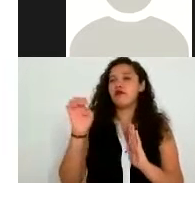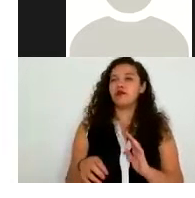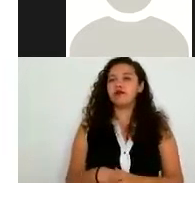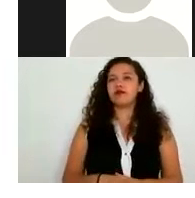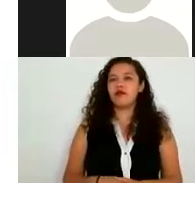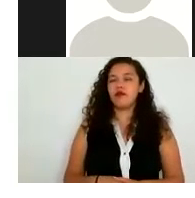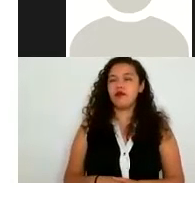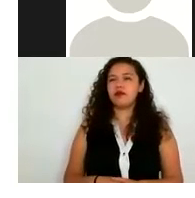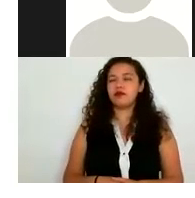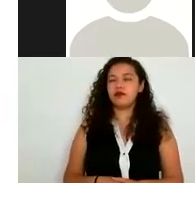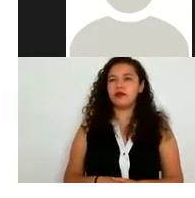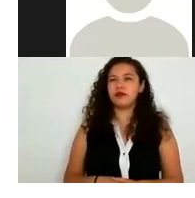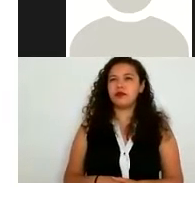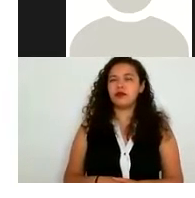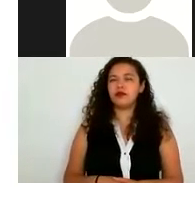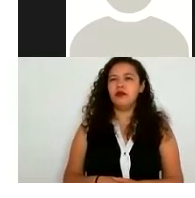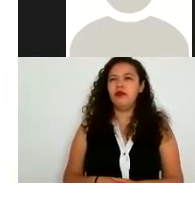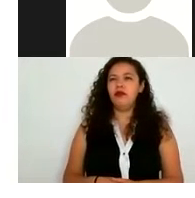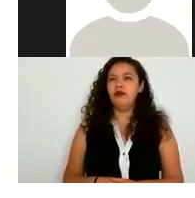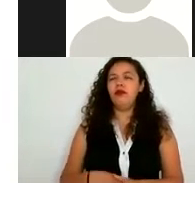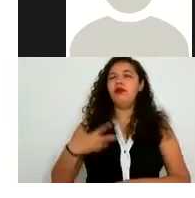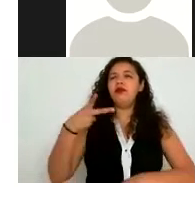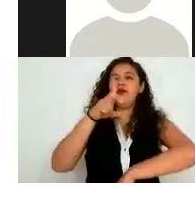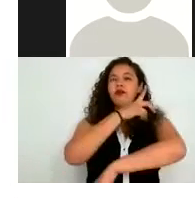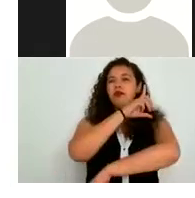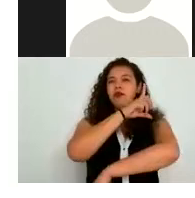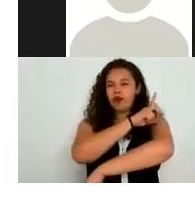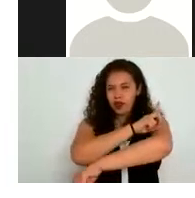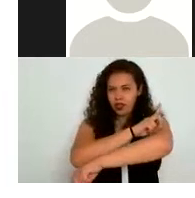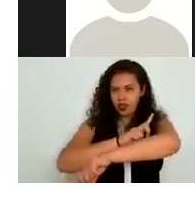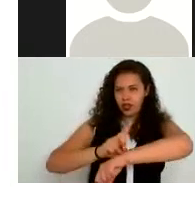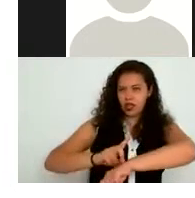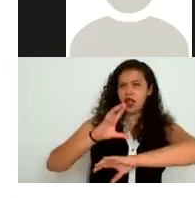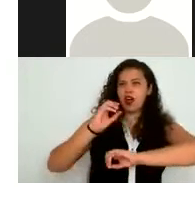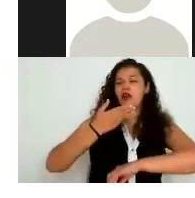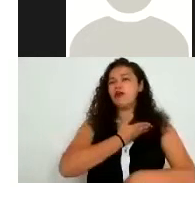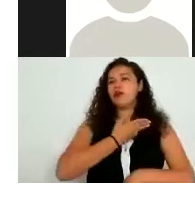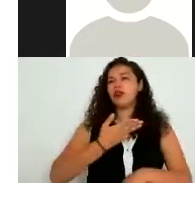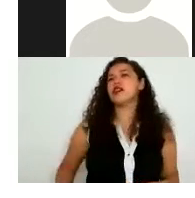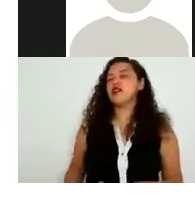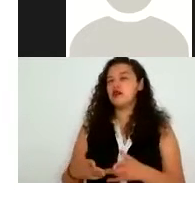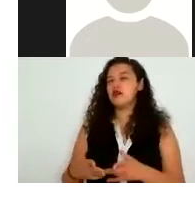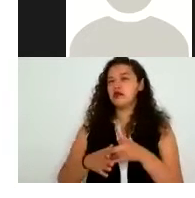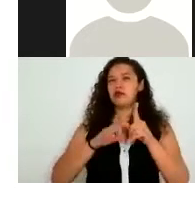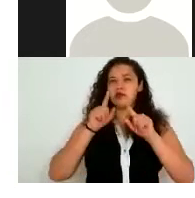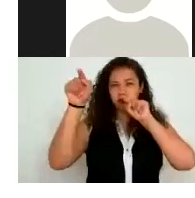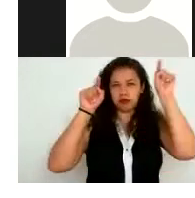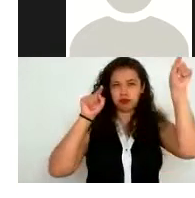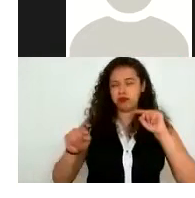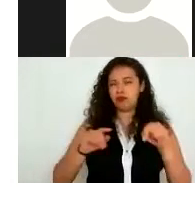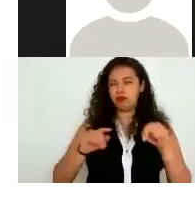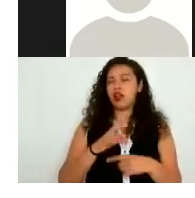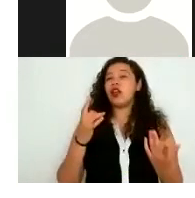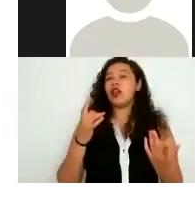la residencia ¿no? de qué delegación o municipio acuden y es básicamente únicamente para cuestiones